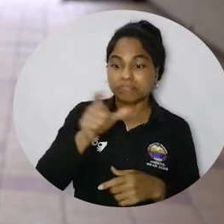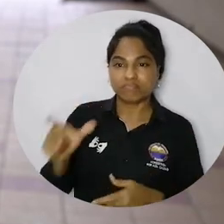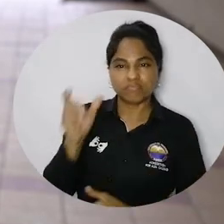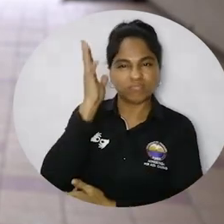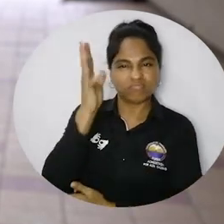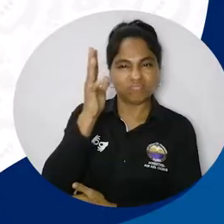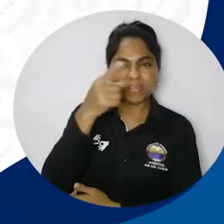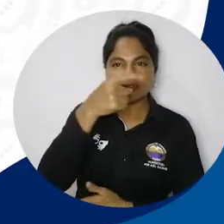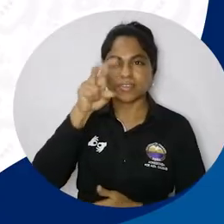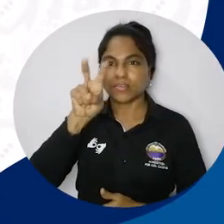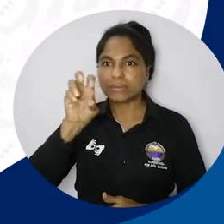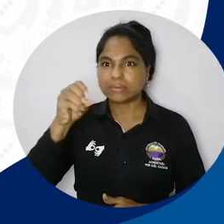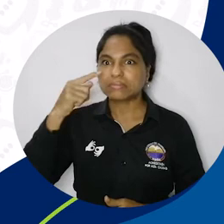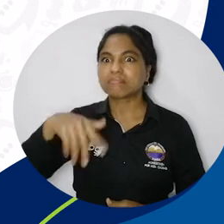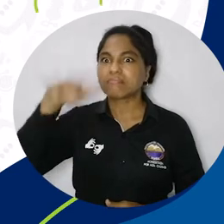ponencias.